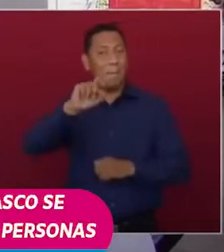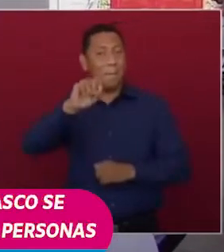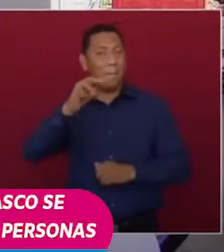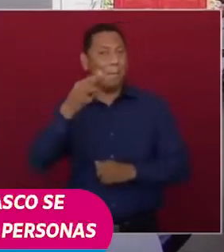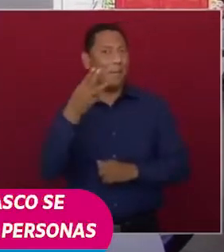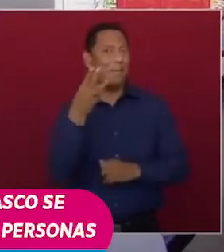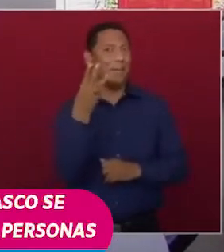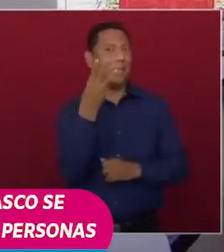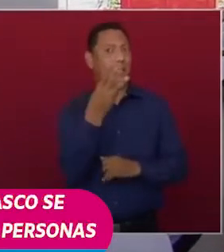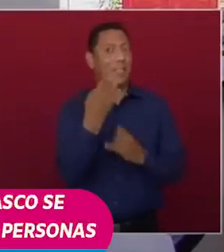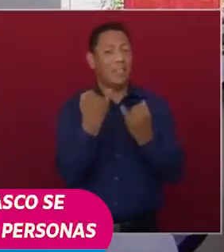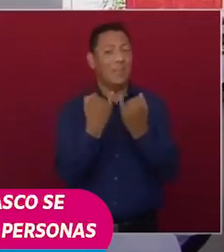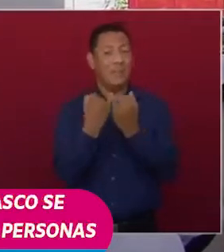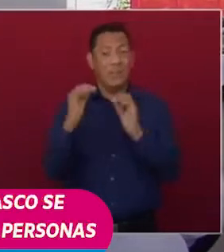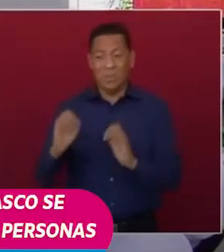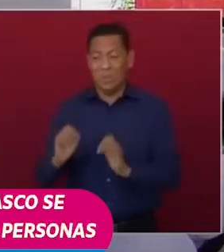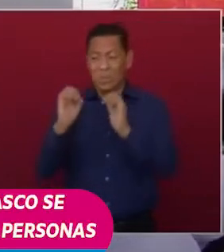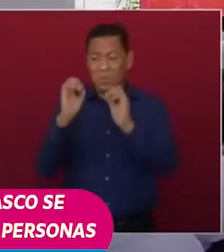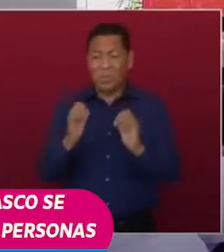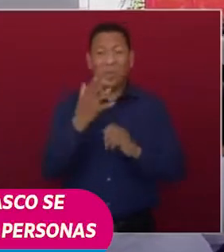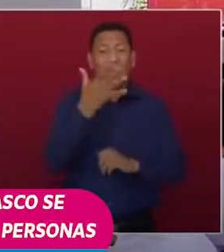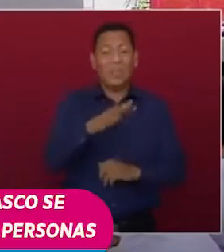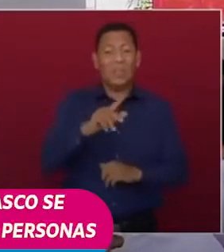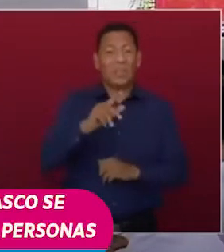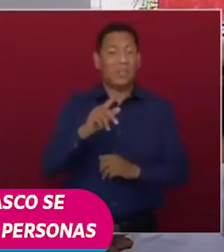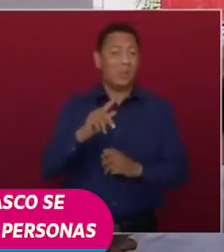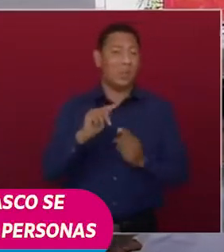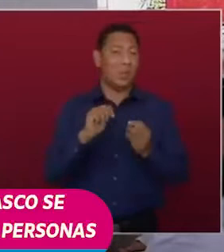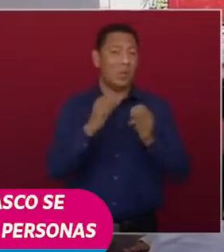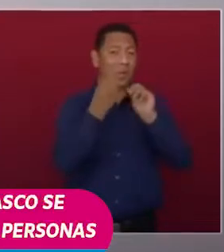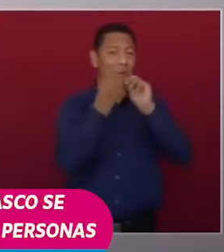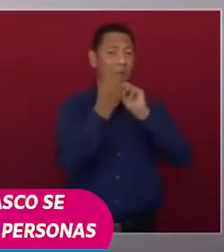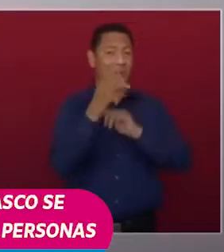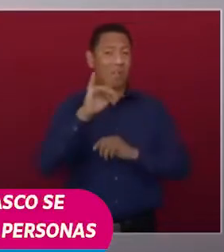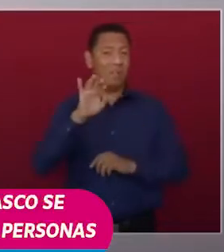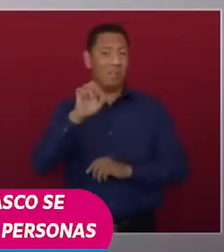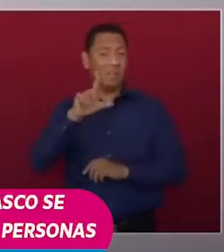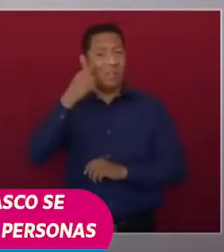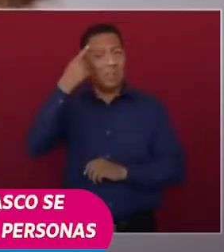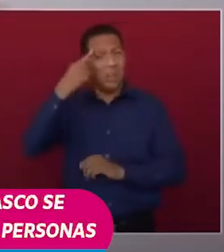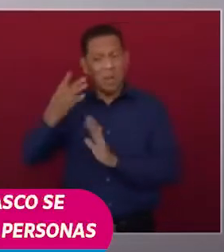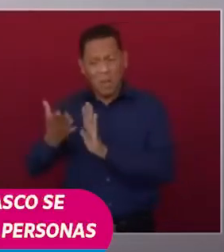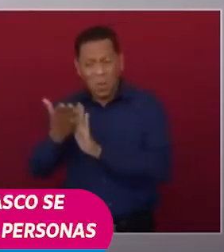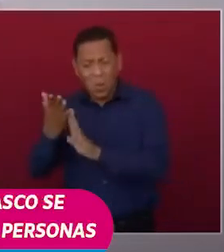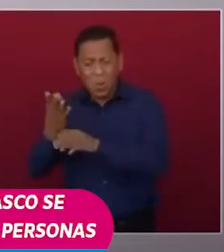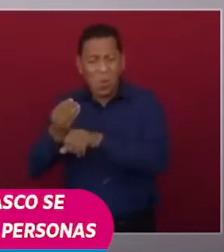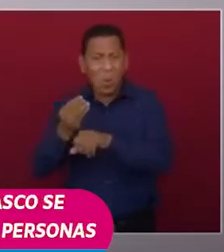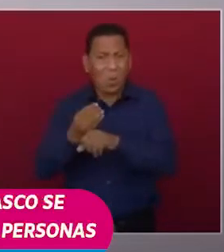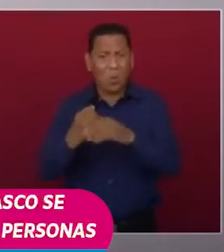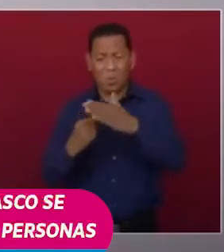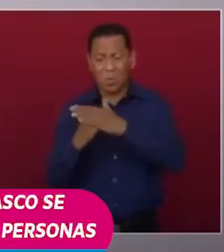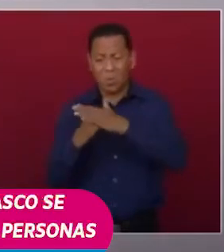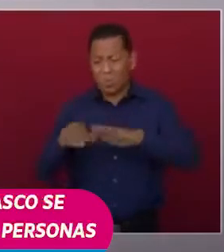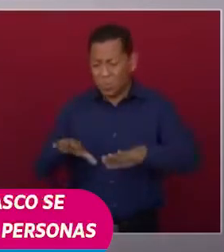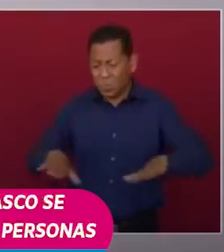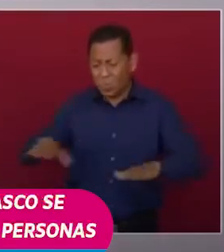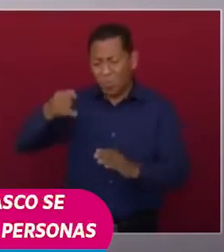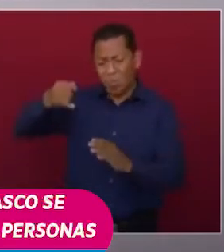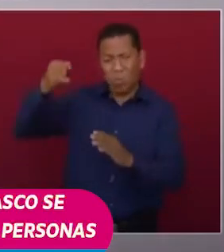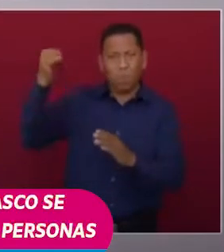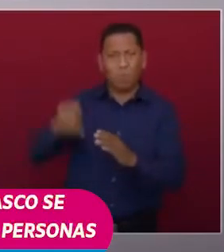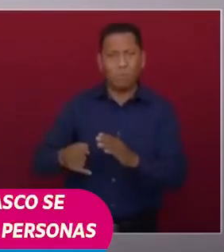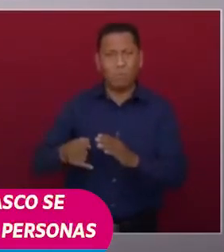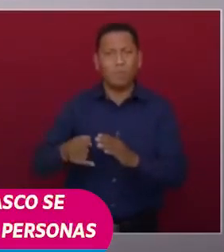de 10 torres Eiffel. Esto, tan sólo para la construcción de las cimentaciones profundas.